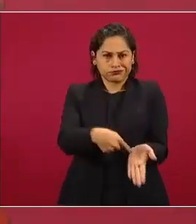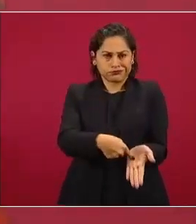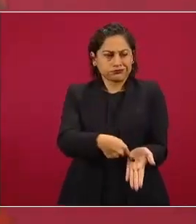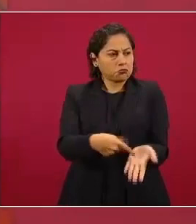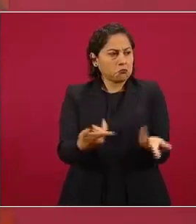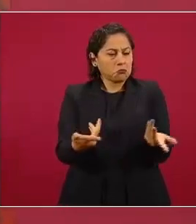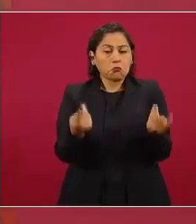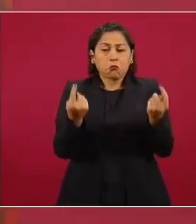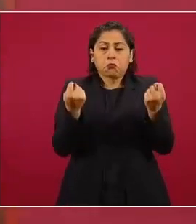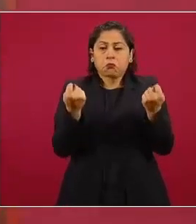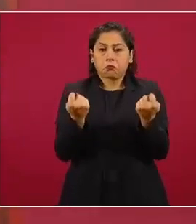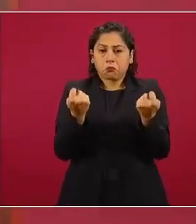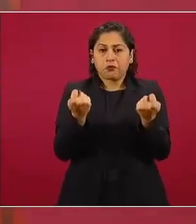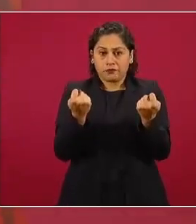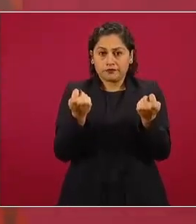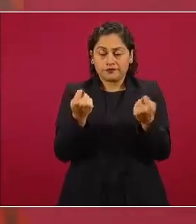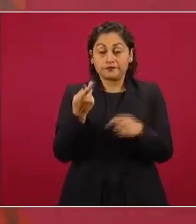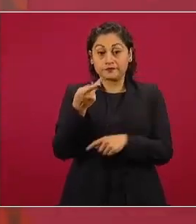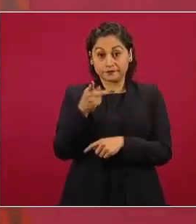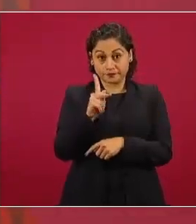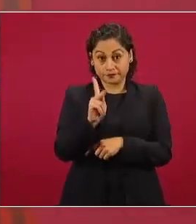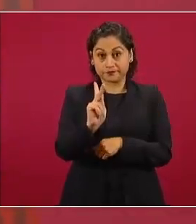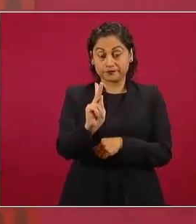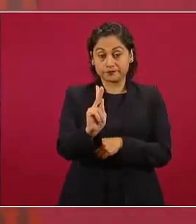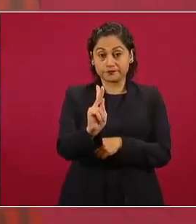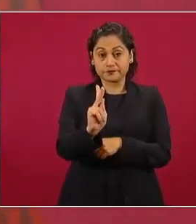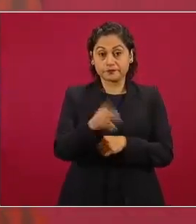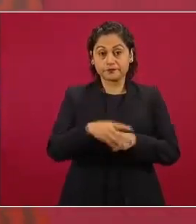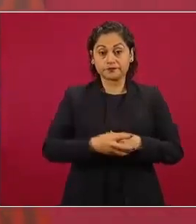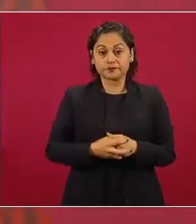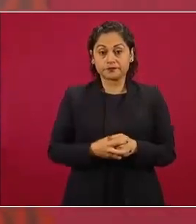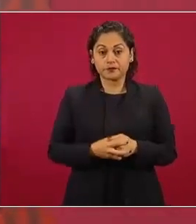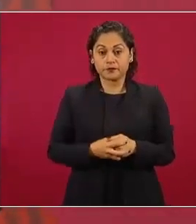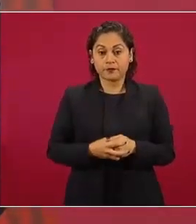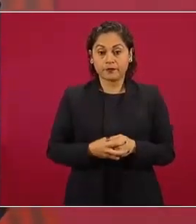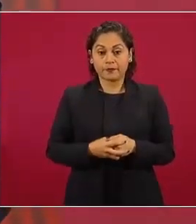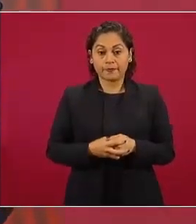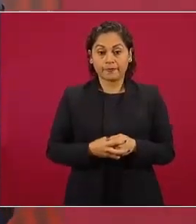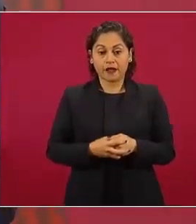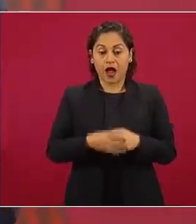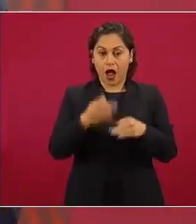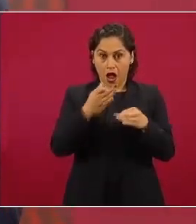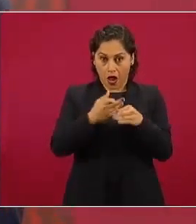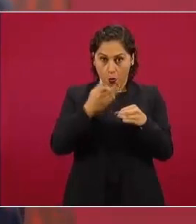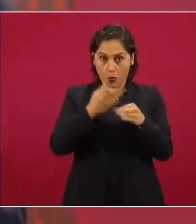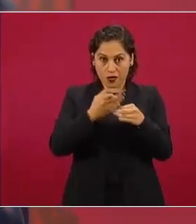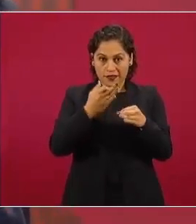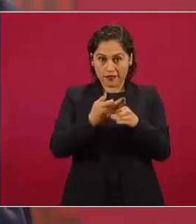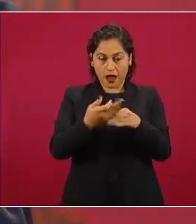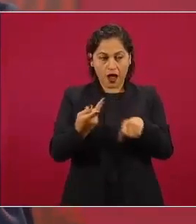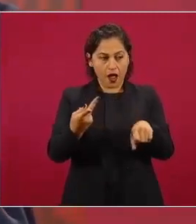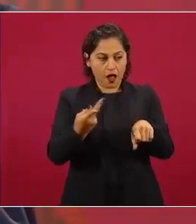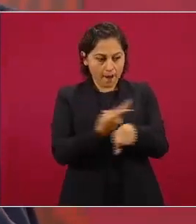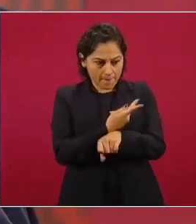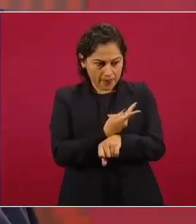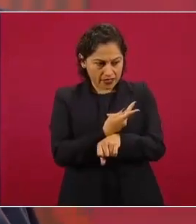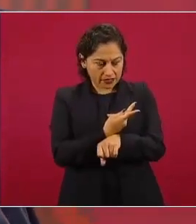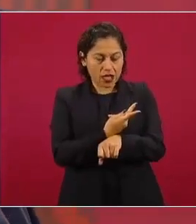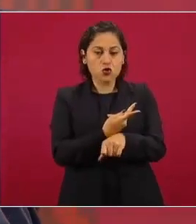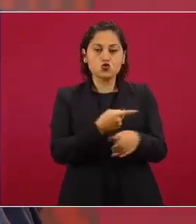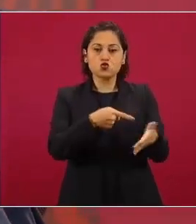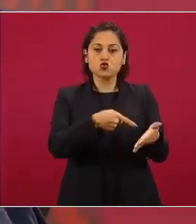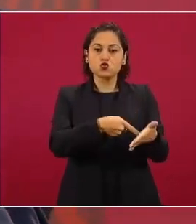en el caso que nos atañe violado